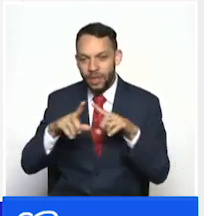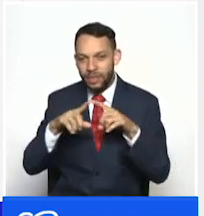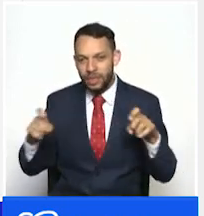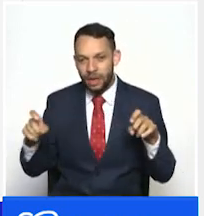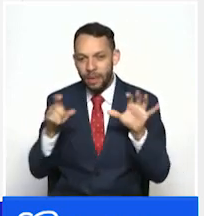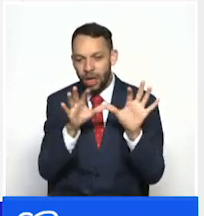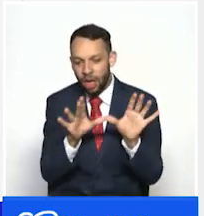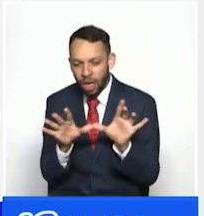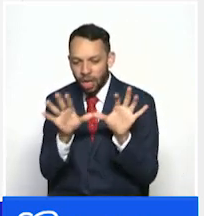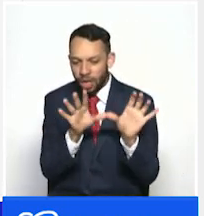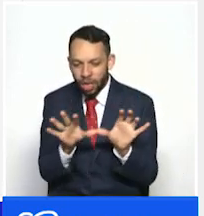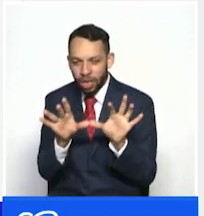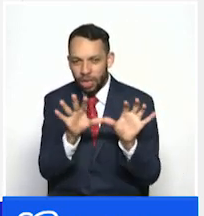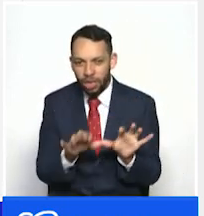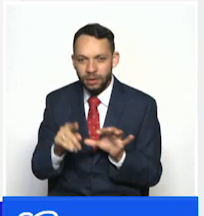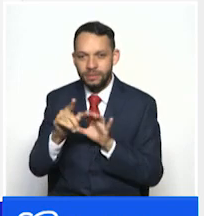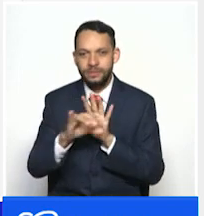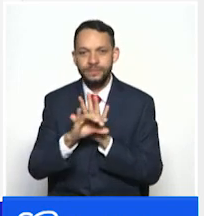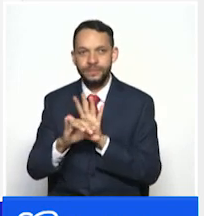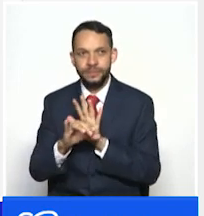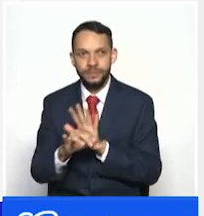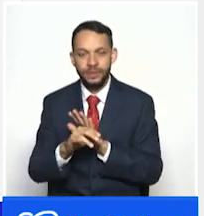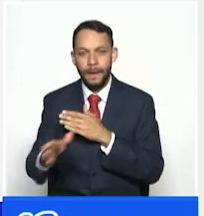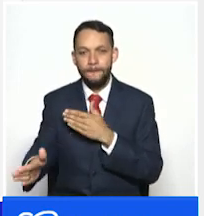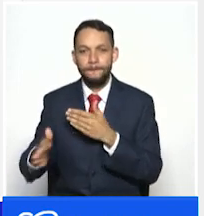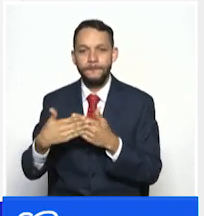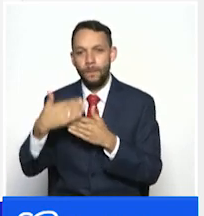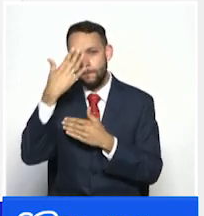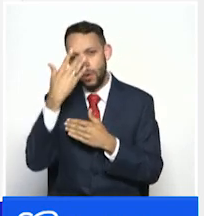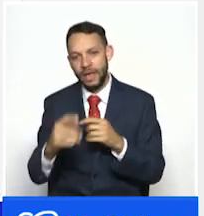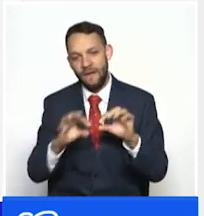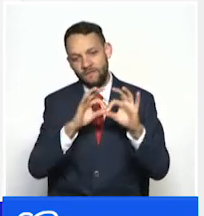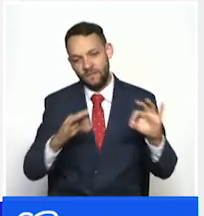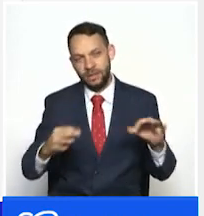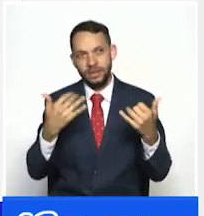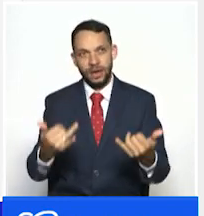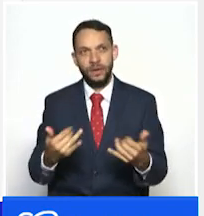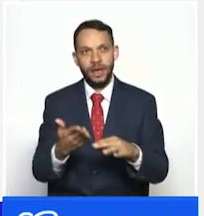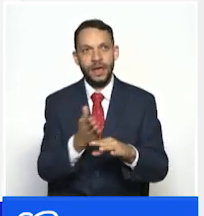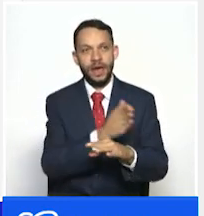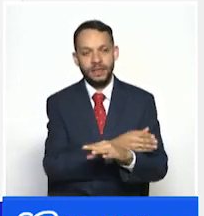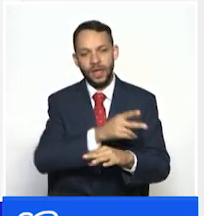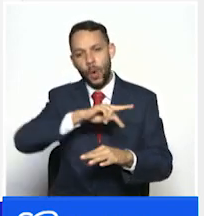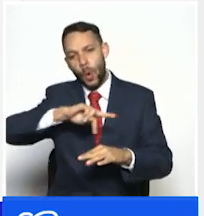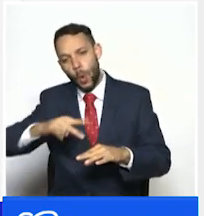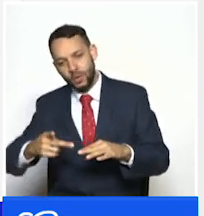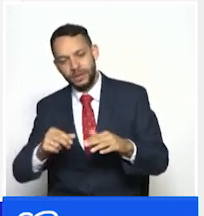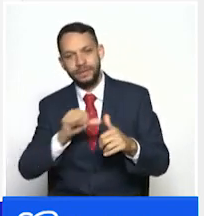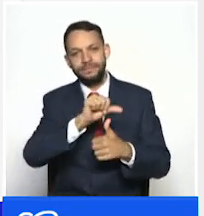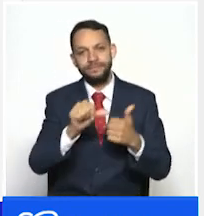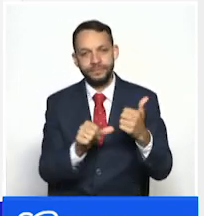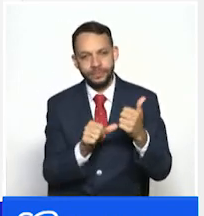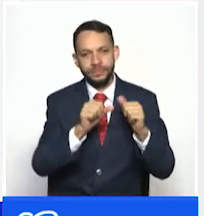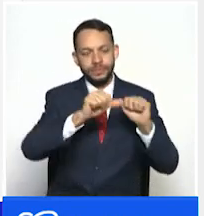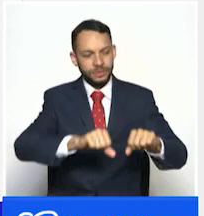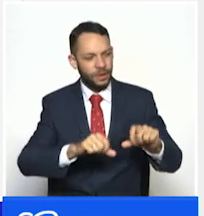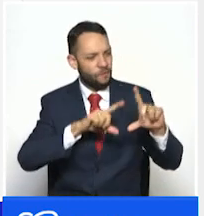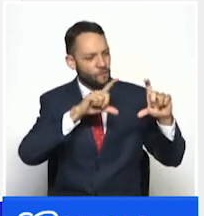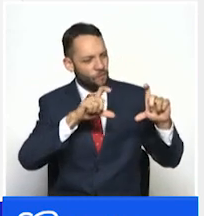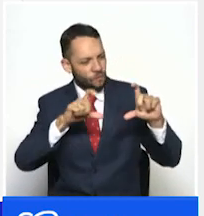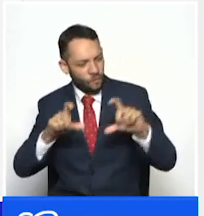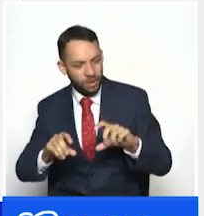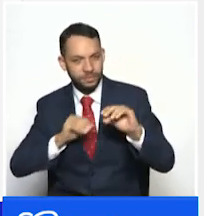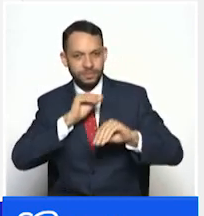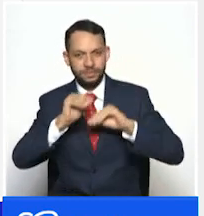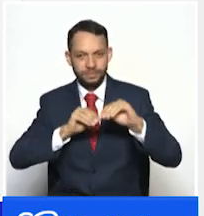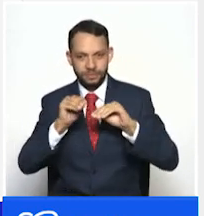oficial de la actriz se encuentra temporalmente cerrada por eso yo los dejo con una cuenta que ya tiene como respaldo para subir algunas imágenes recuerden